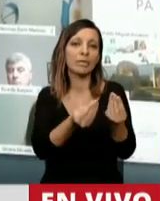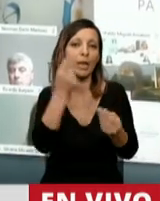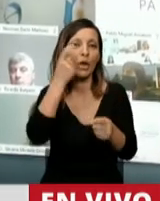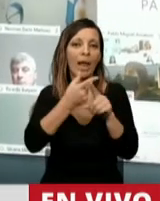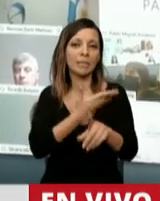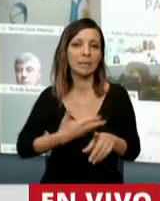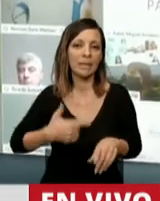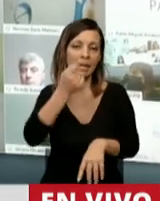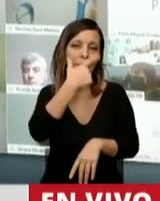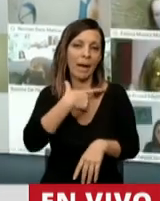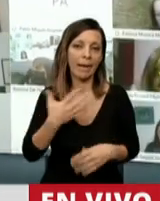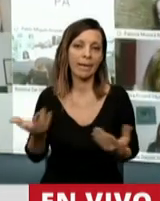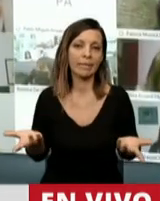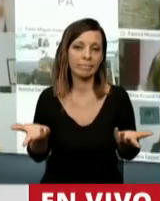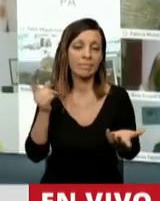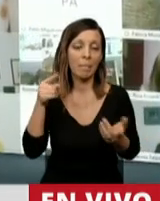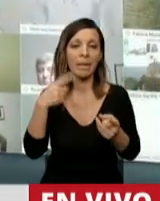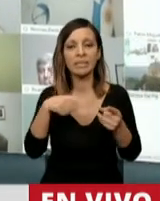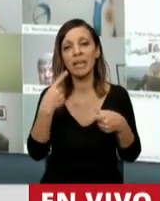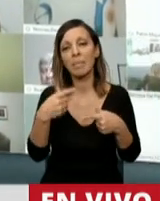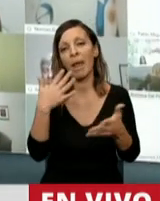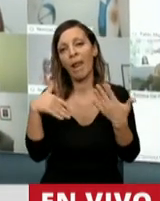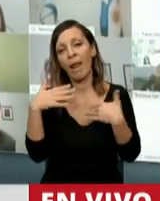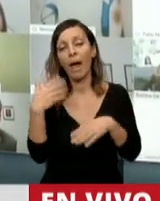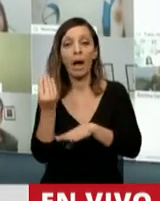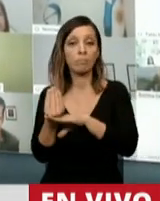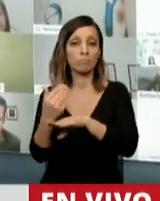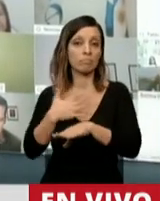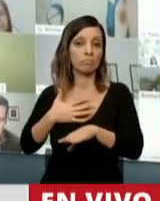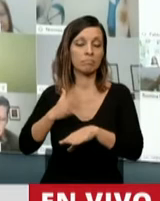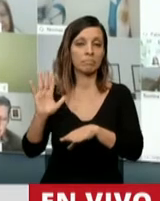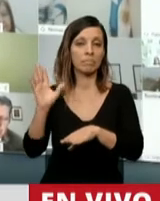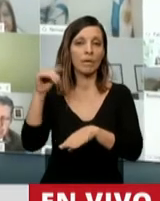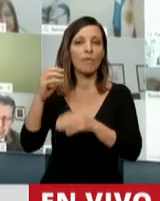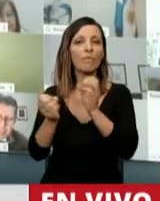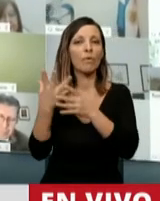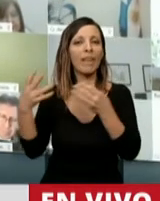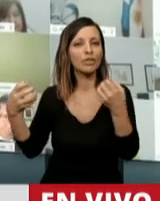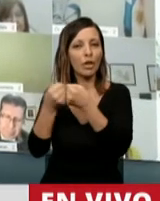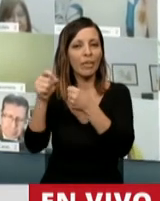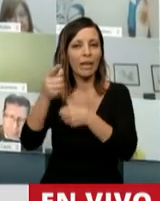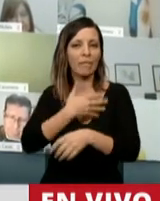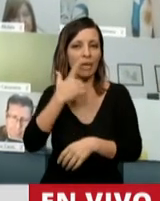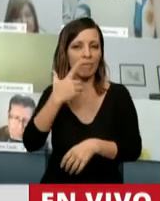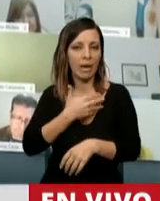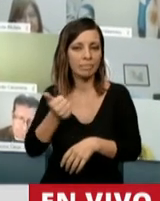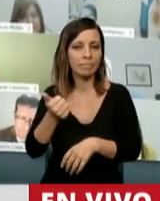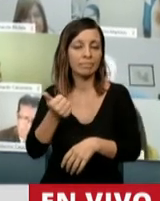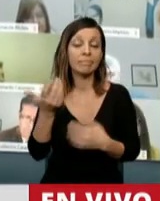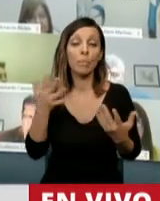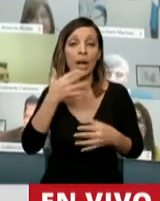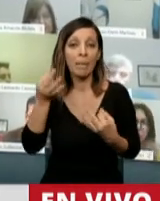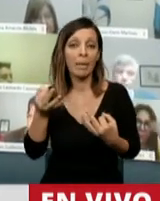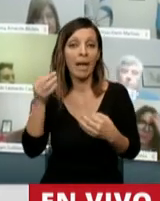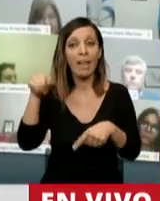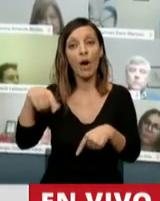Macri, quien utiliza como excusa su cargo en la fundación de la FIFA para esta noche, ya es de día porque tiene